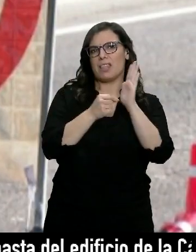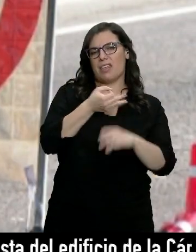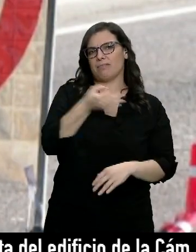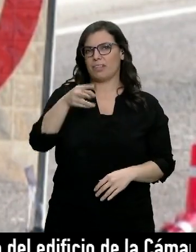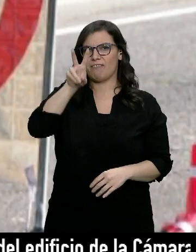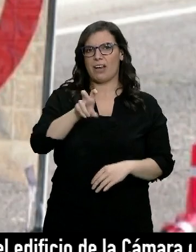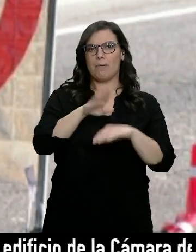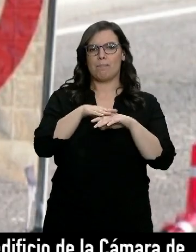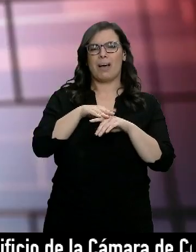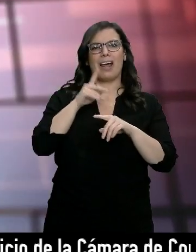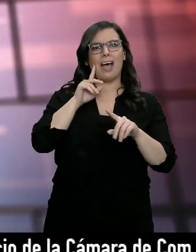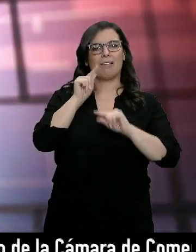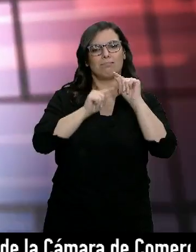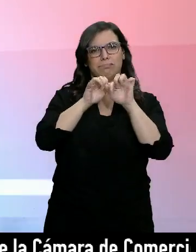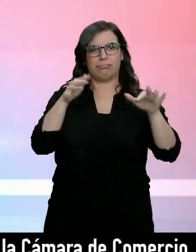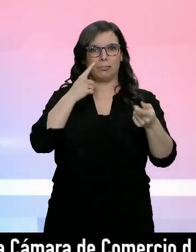reducir los contagios.